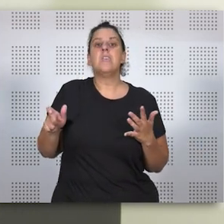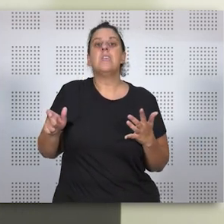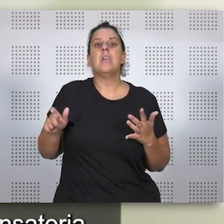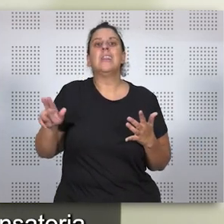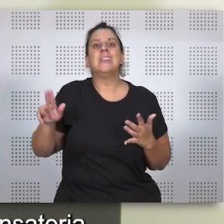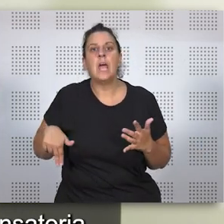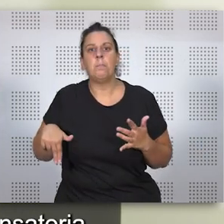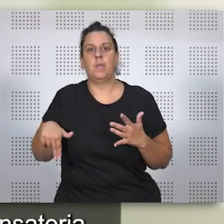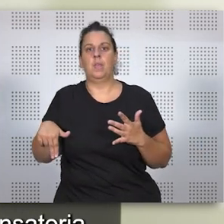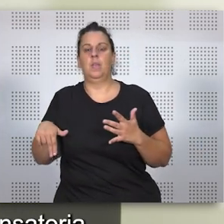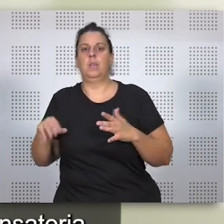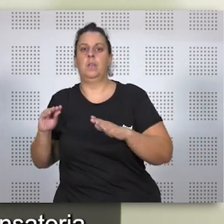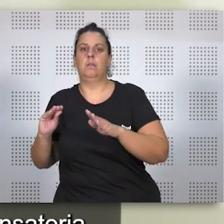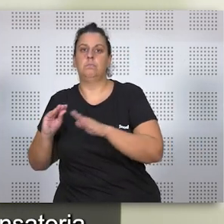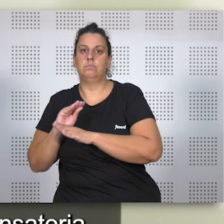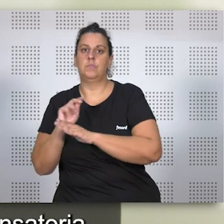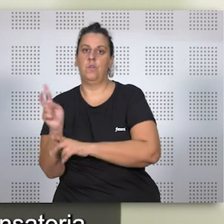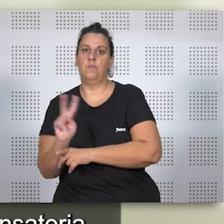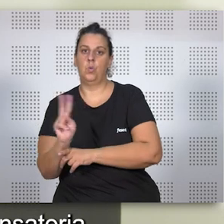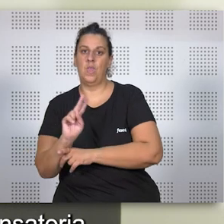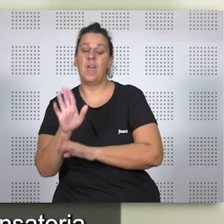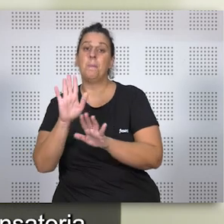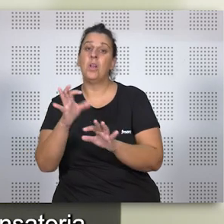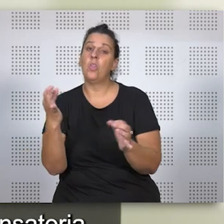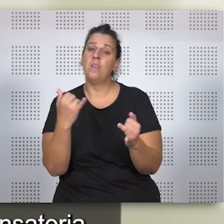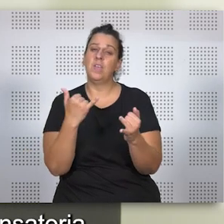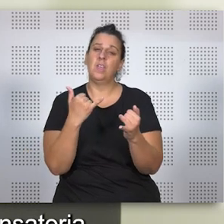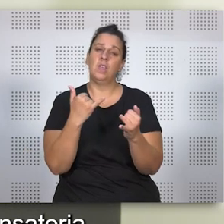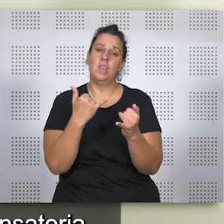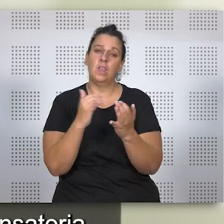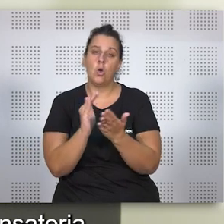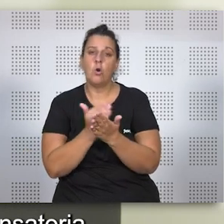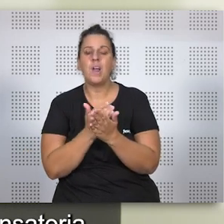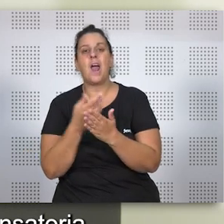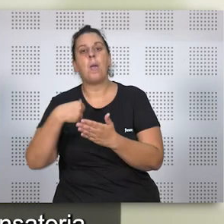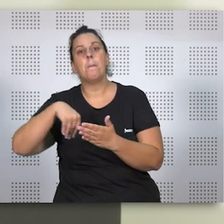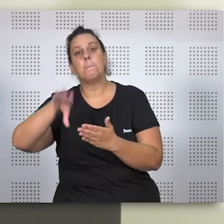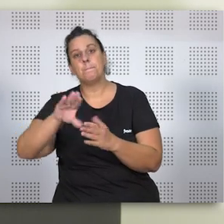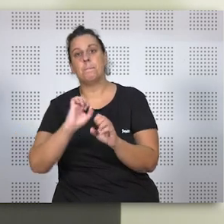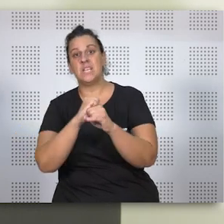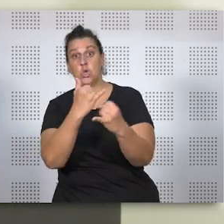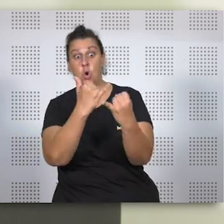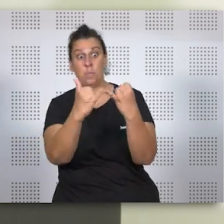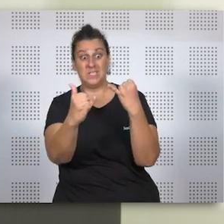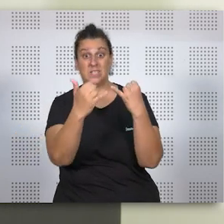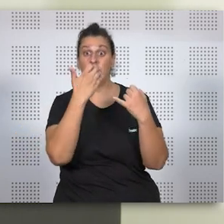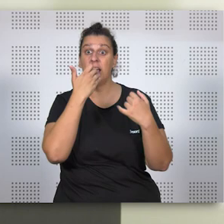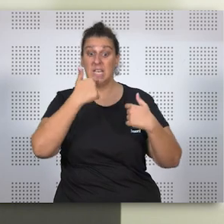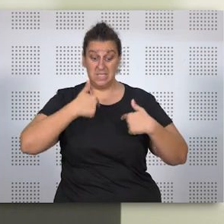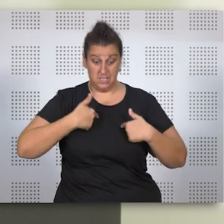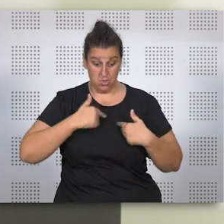viudedad, pero para eso tienes que estar cobrando pensión compensatoria que se extinga con el fallecimiento del causante. Y de este requisito,